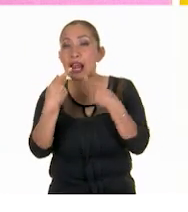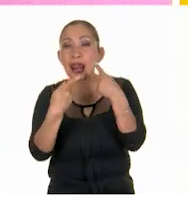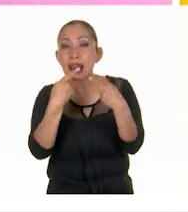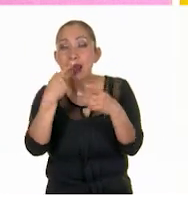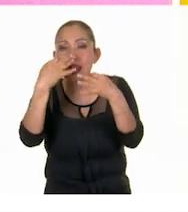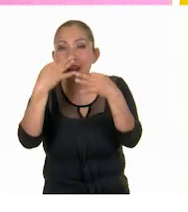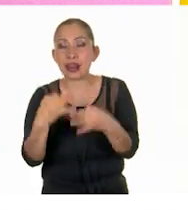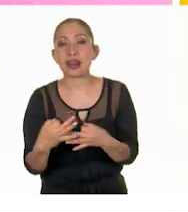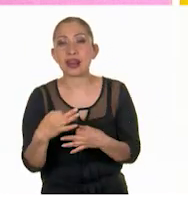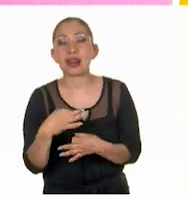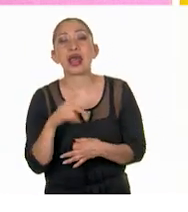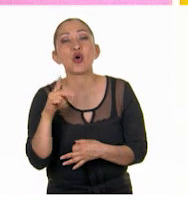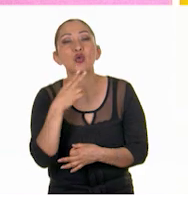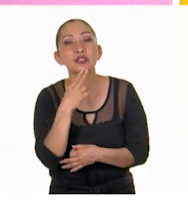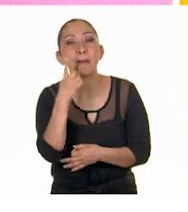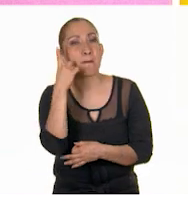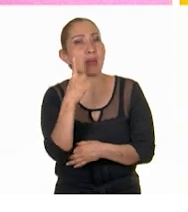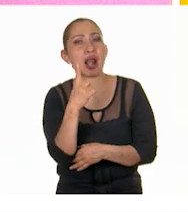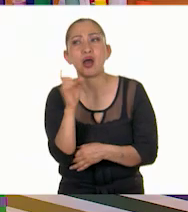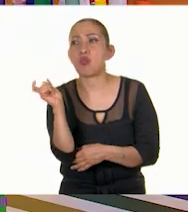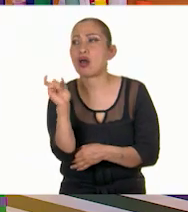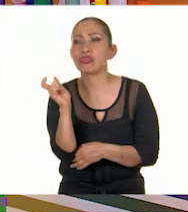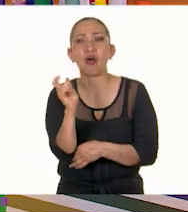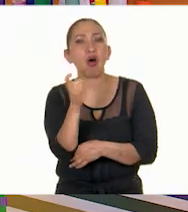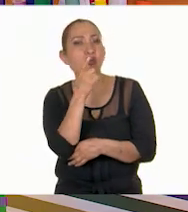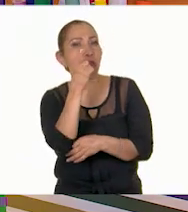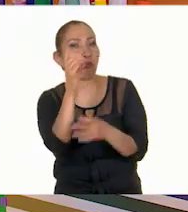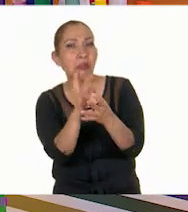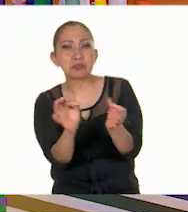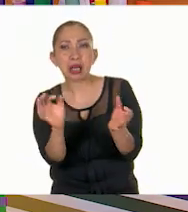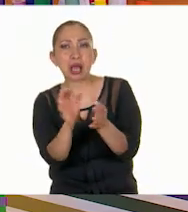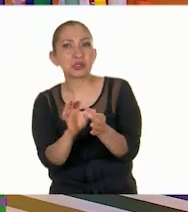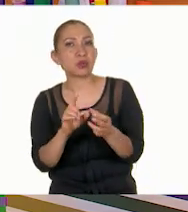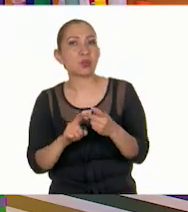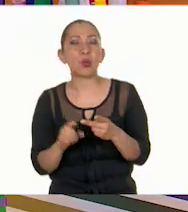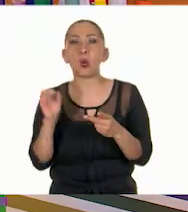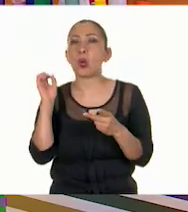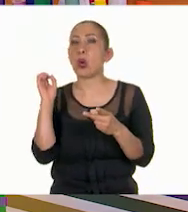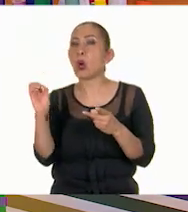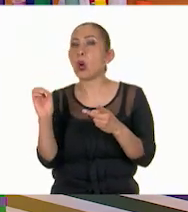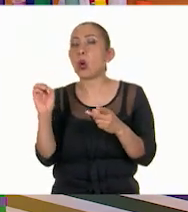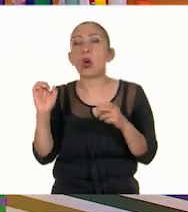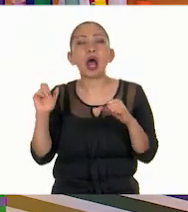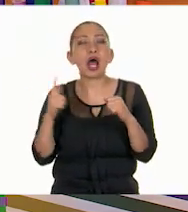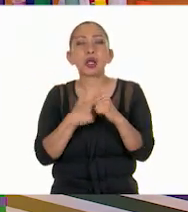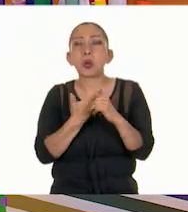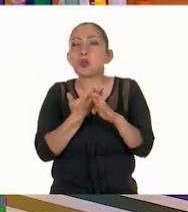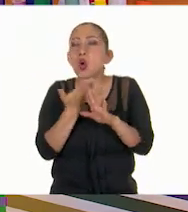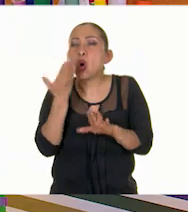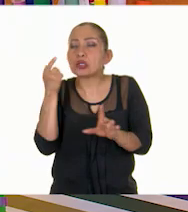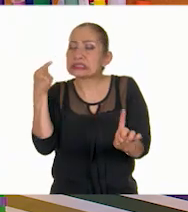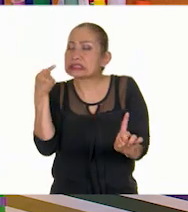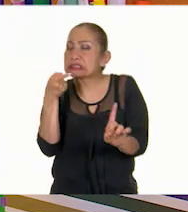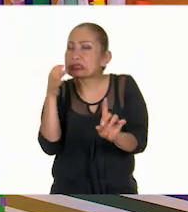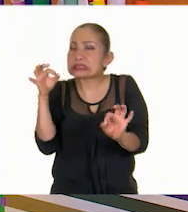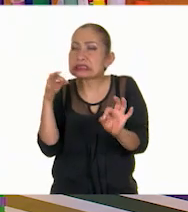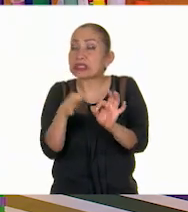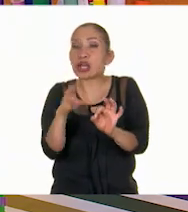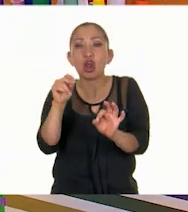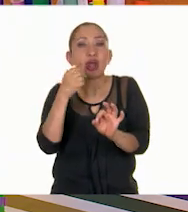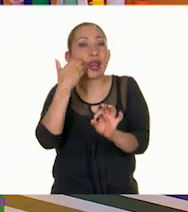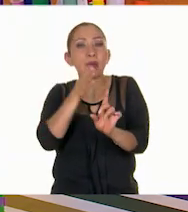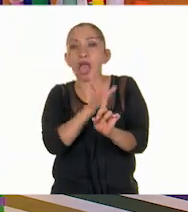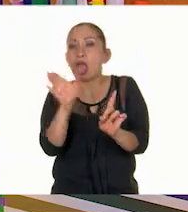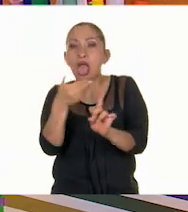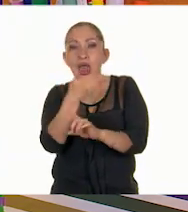literal. Sí. Recuerda que se lo usamos para cuando tenemos que decir una explicación, decir algo muy, muy, muy concreto y no queremos